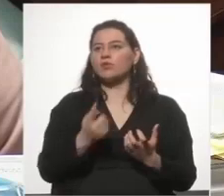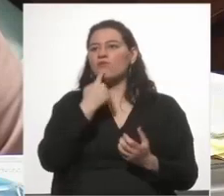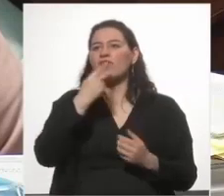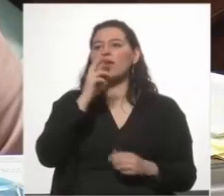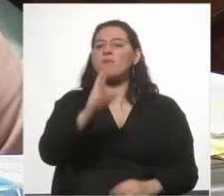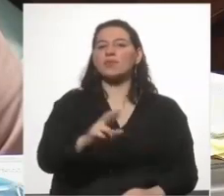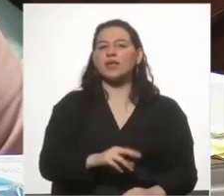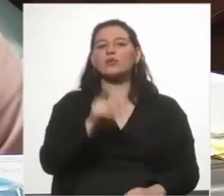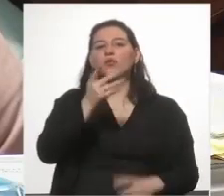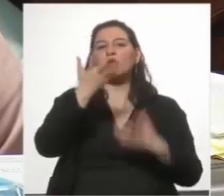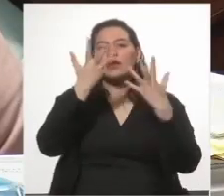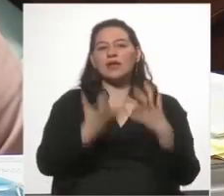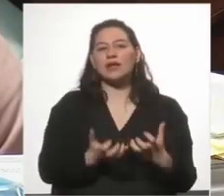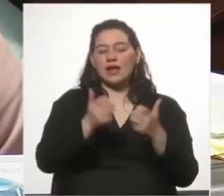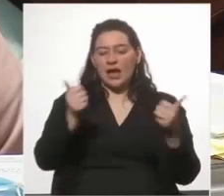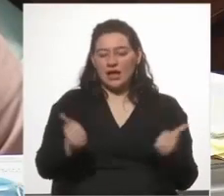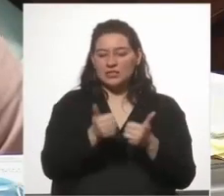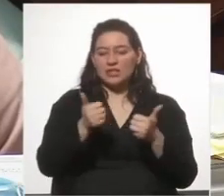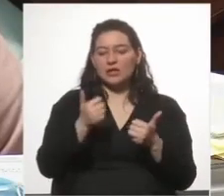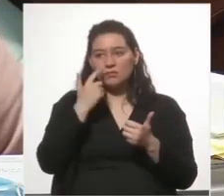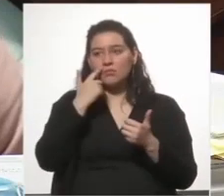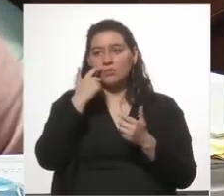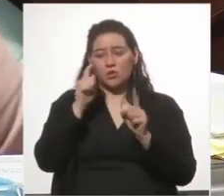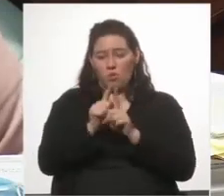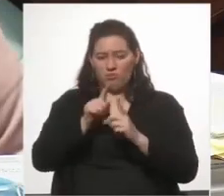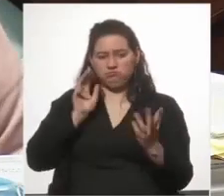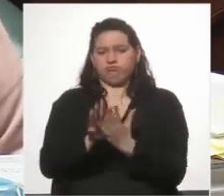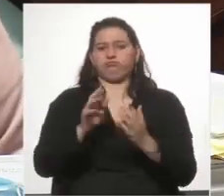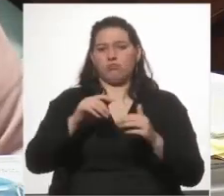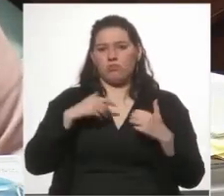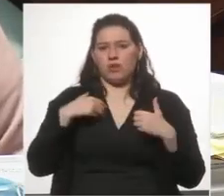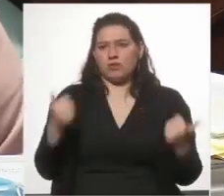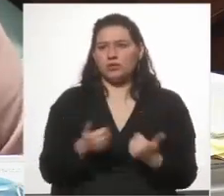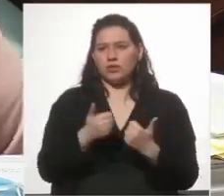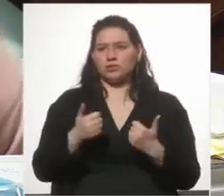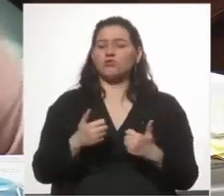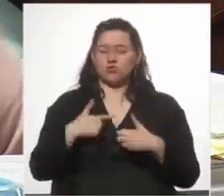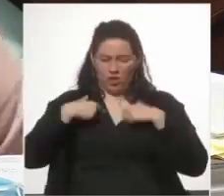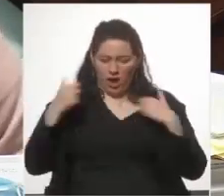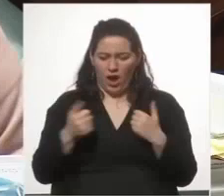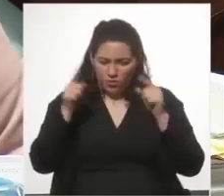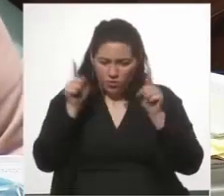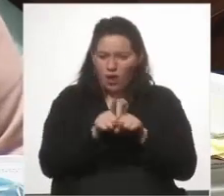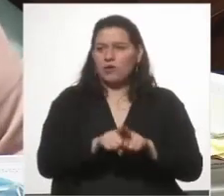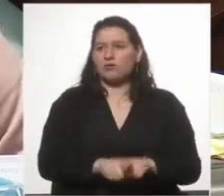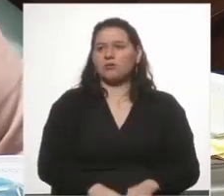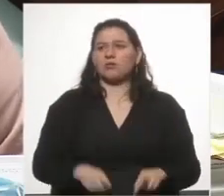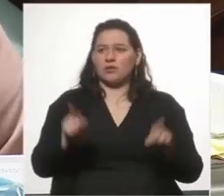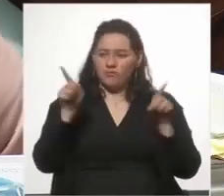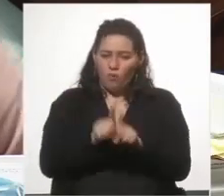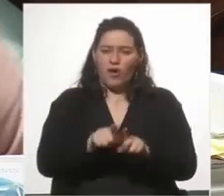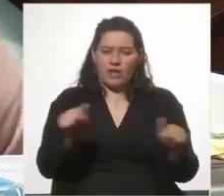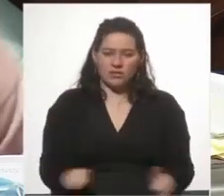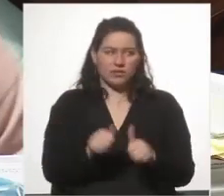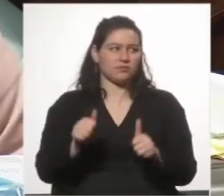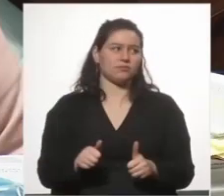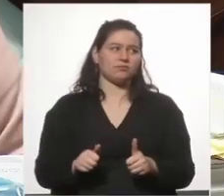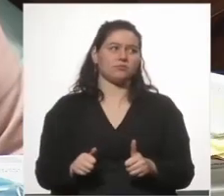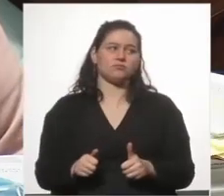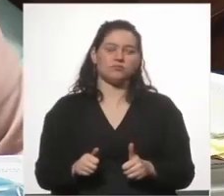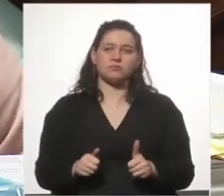a contestar. Si quieren hacer un careo, lo voy a hacer. Y lo voy a hacer. Y lo voy a hacer.